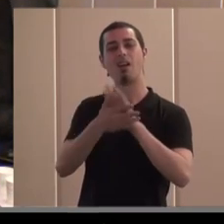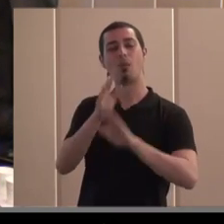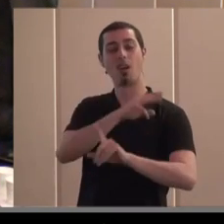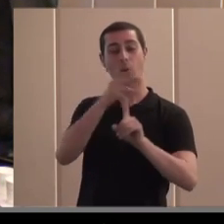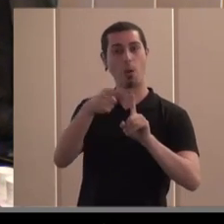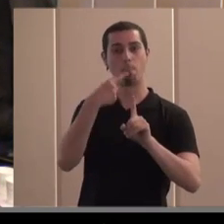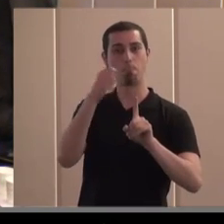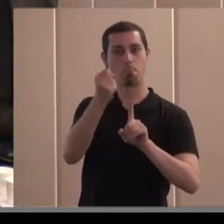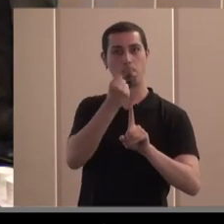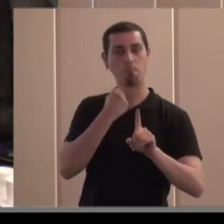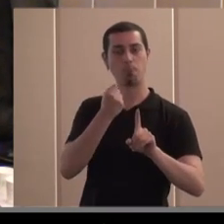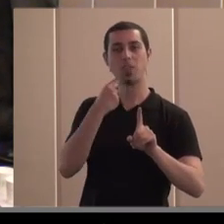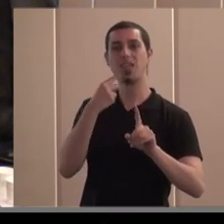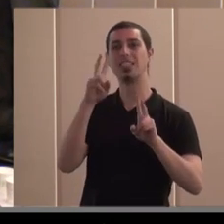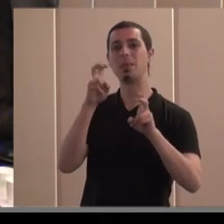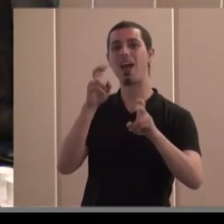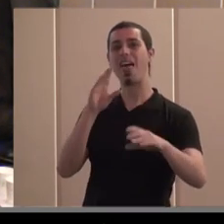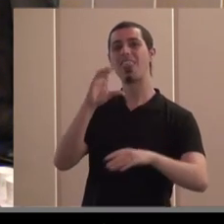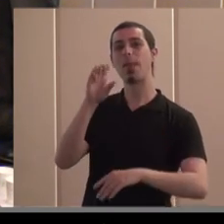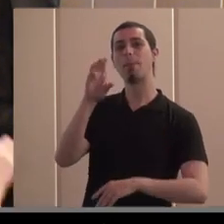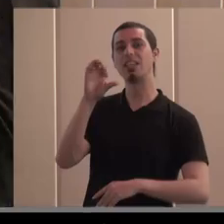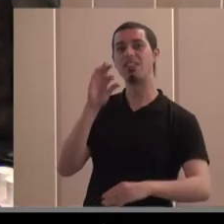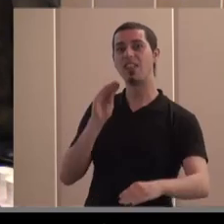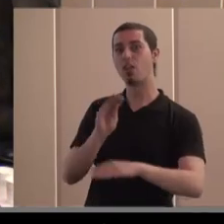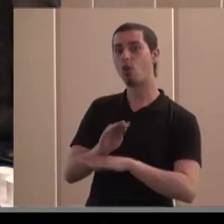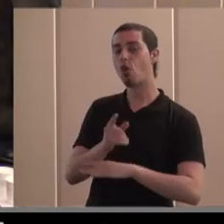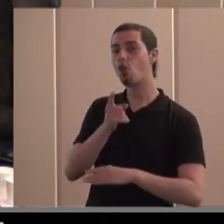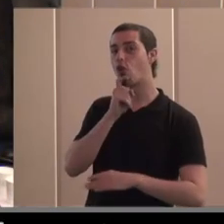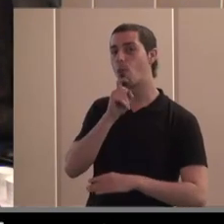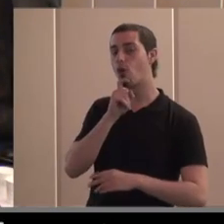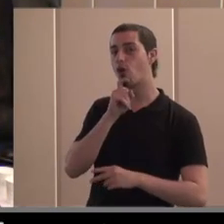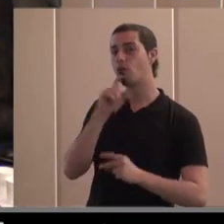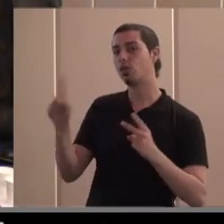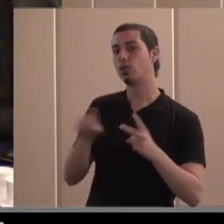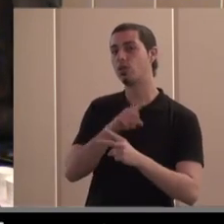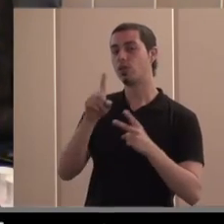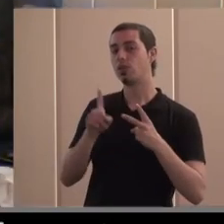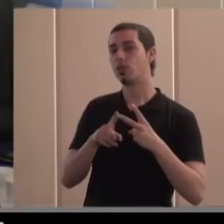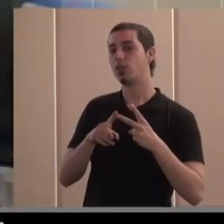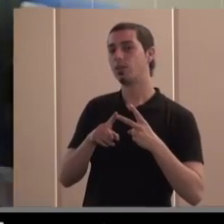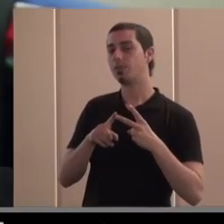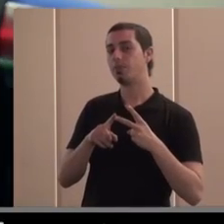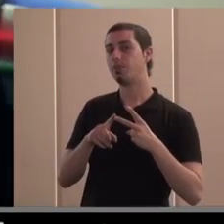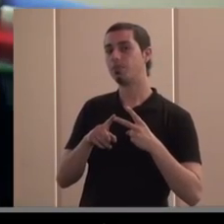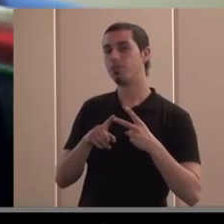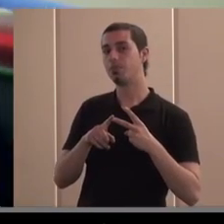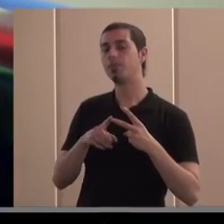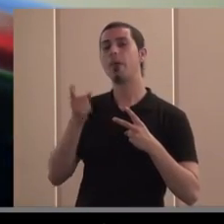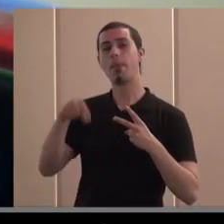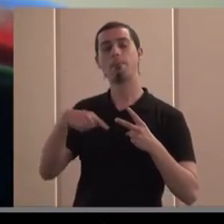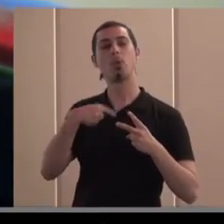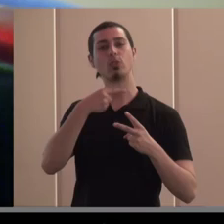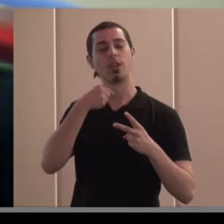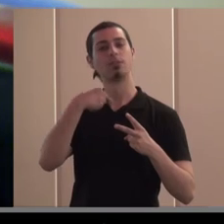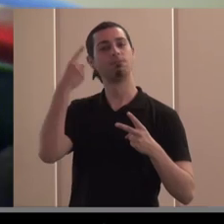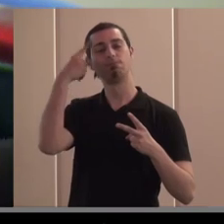web no aparece me gustaría saber cómo se financia el CEPES en base a qué y dos también me gustaría